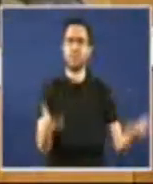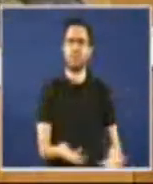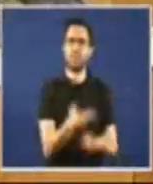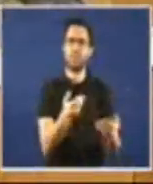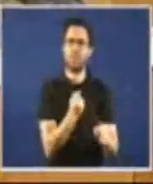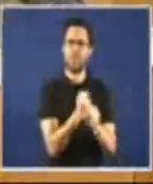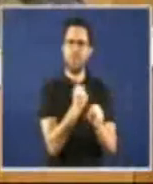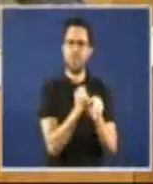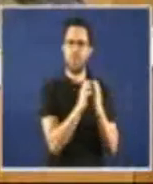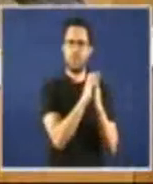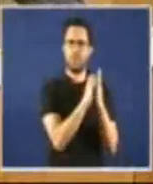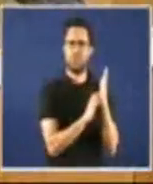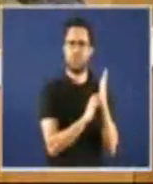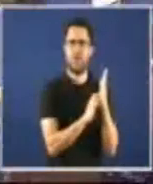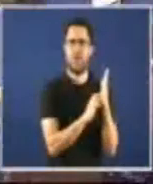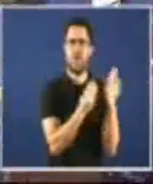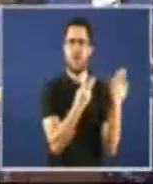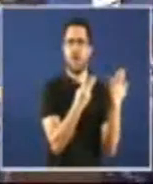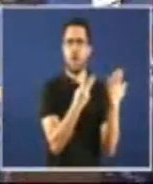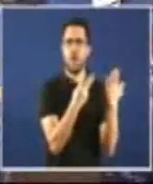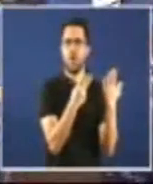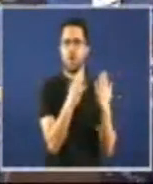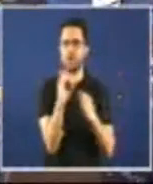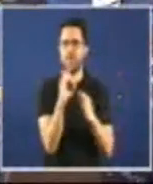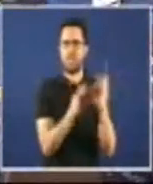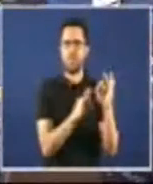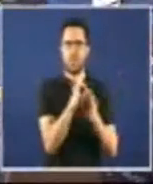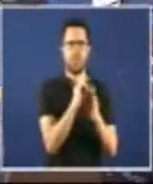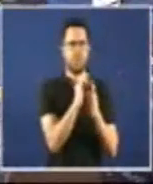sobarda oitenta por cento a reducción de fondos.